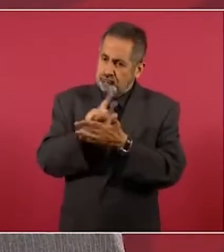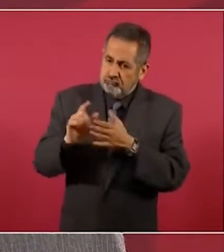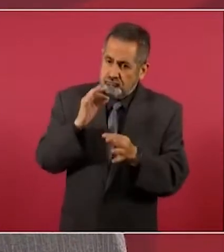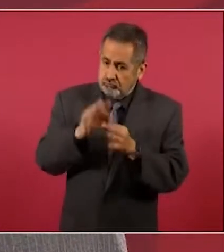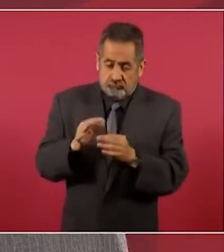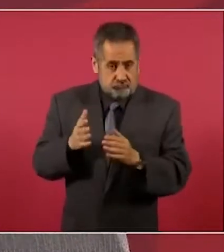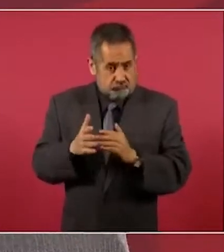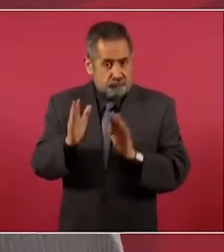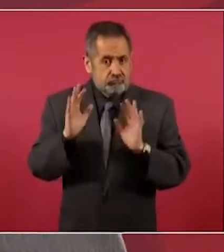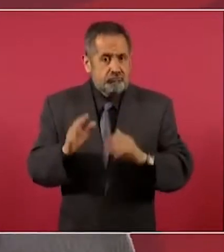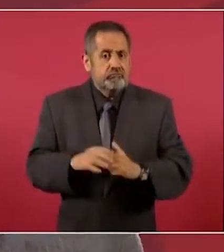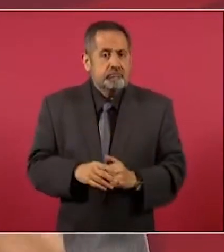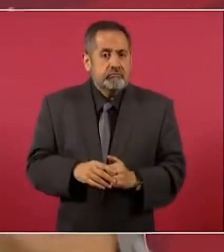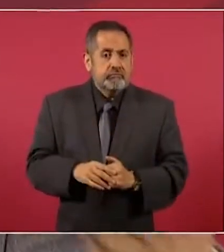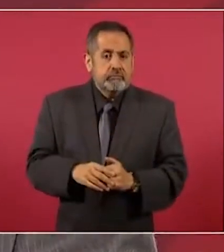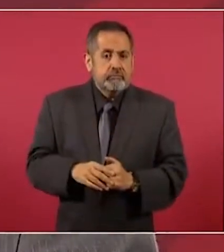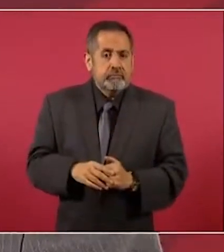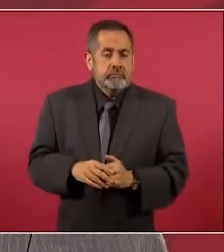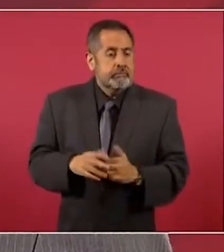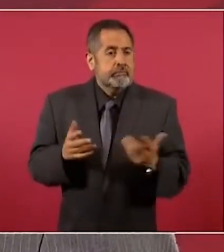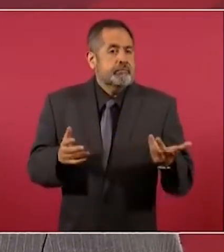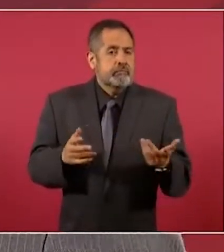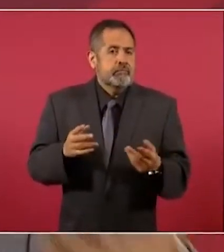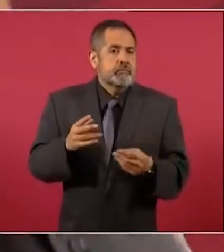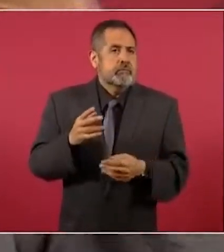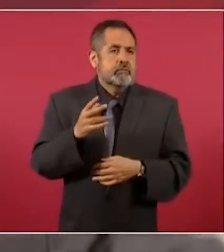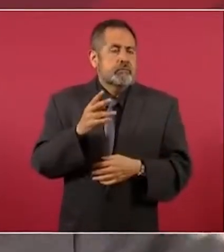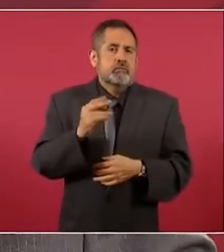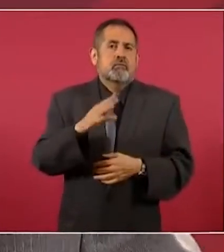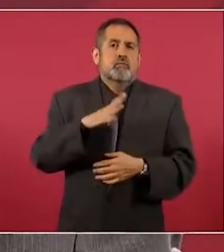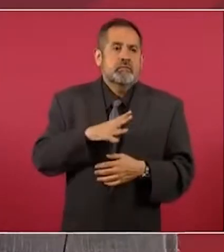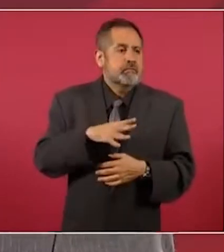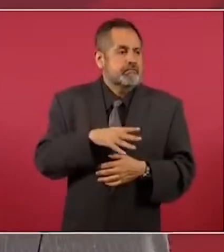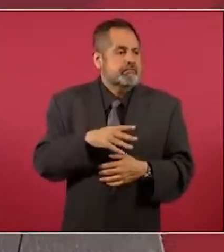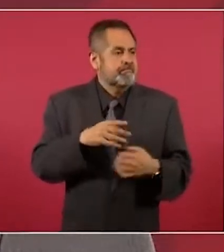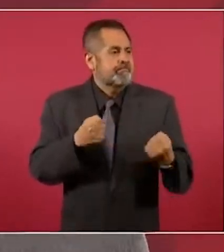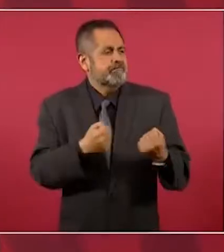No se hubiese declarado la guerra,